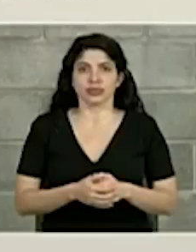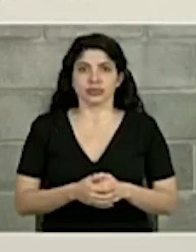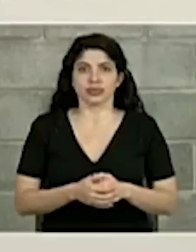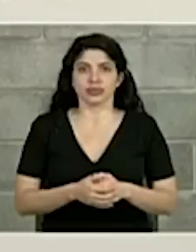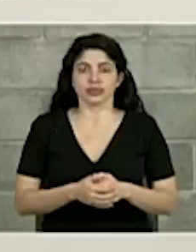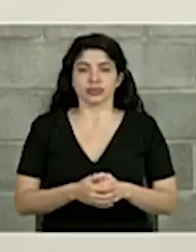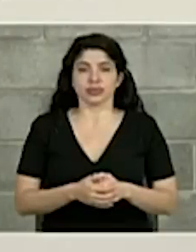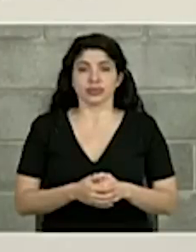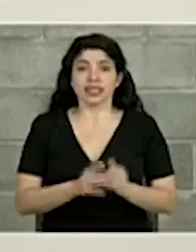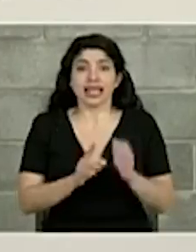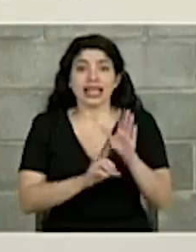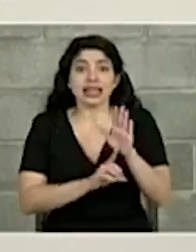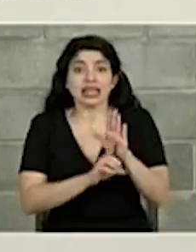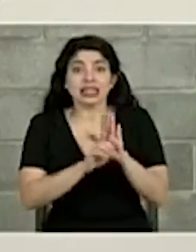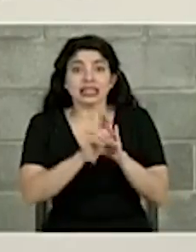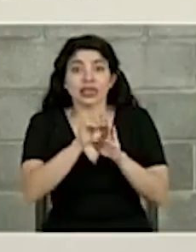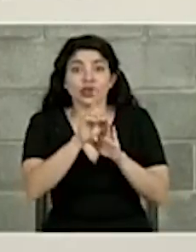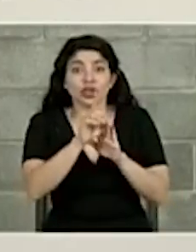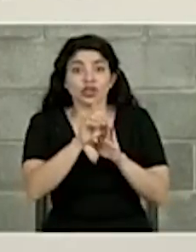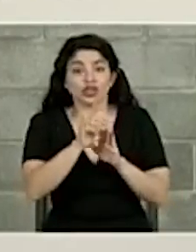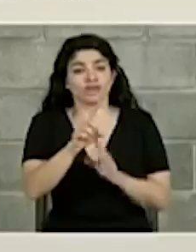el desarrollo requiere